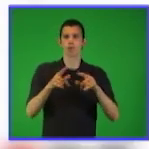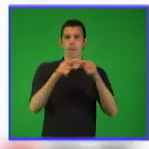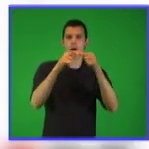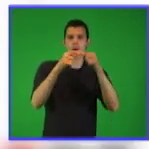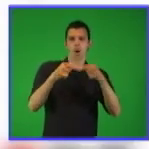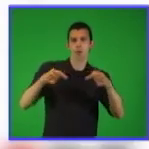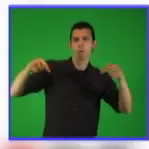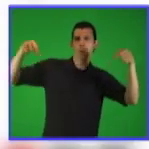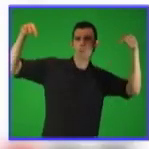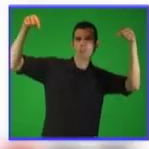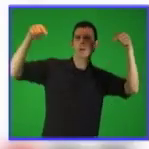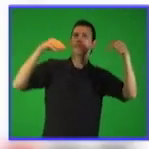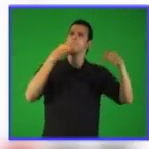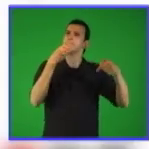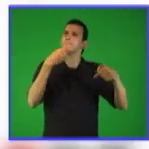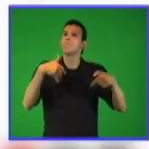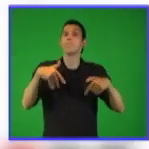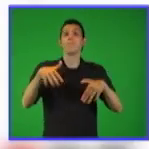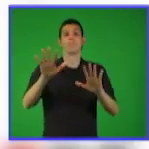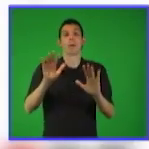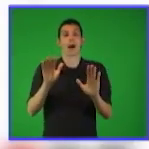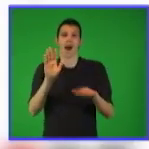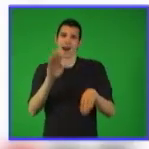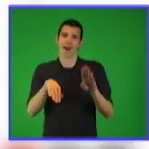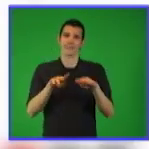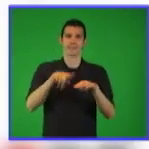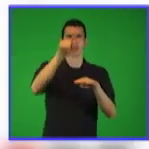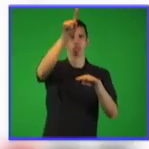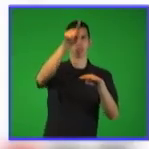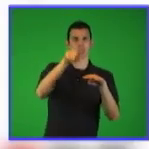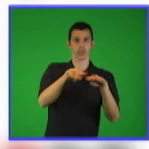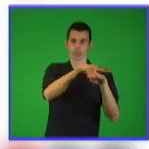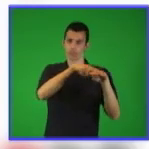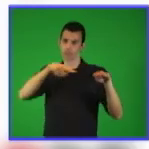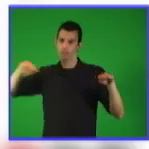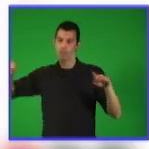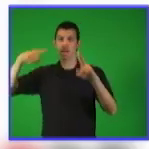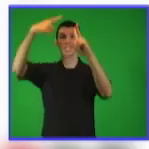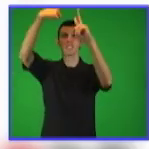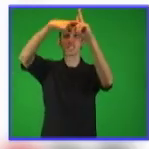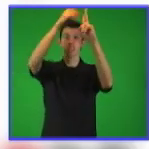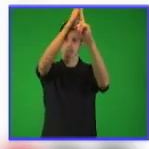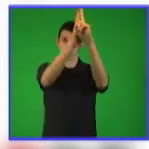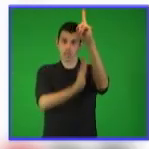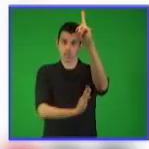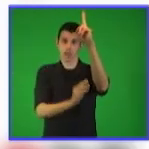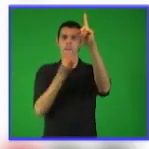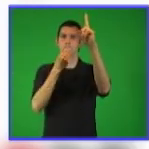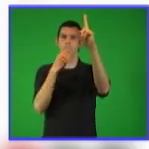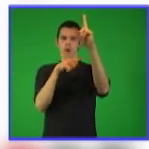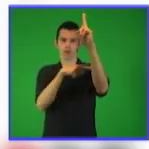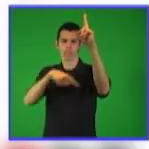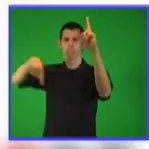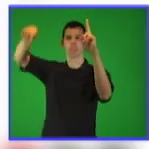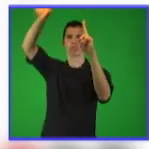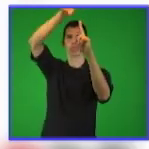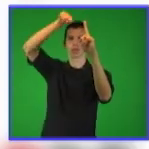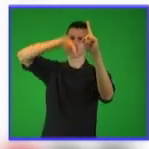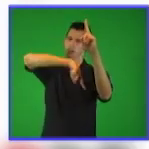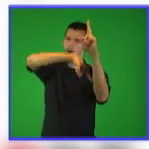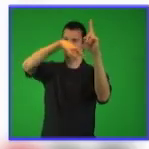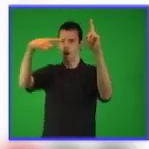curva puede tener su desplazamiento con el eje paralelo al eje de las Y